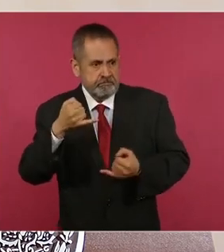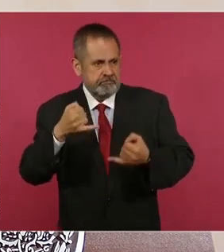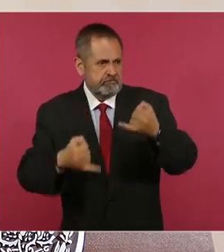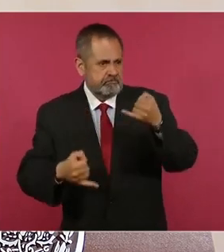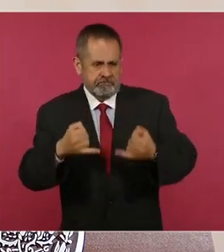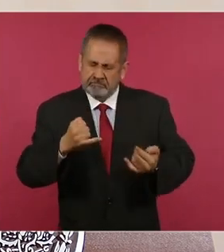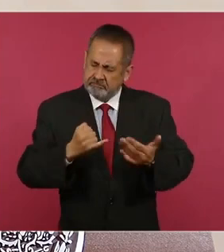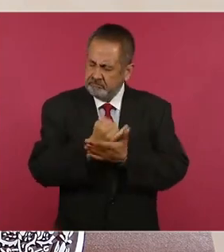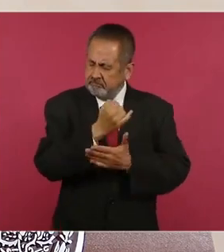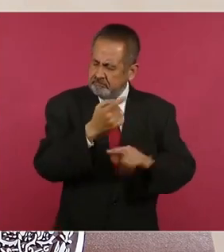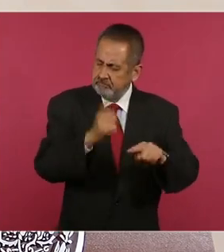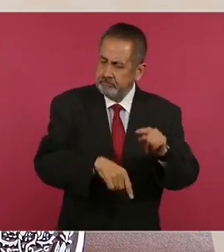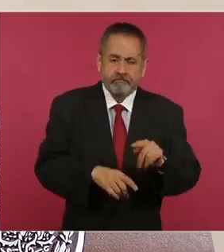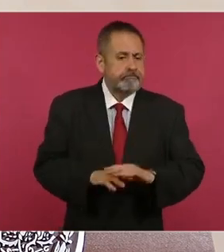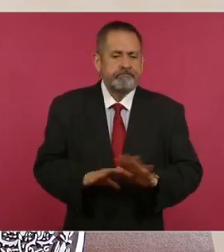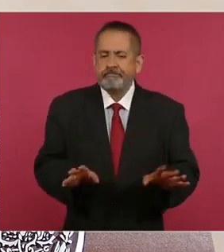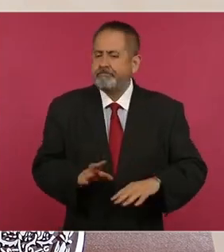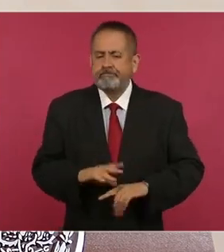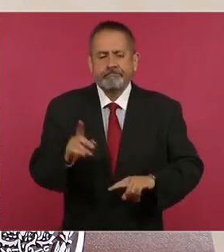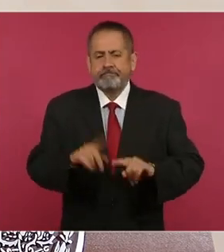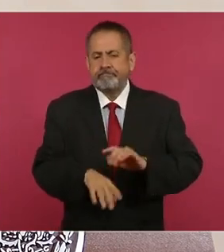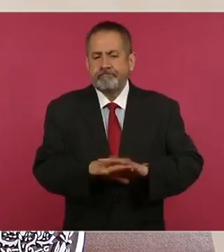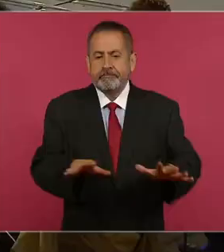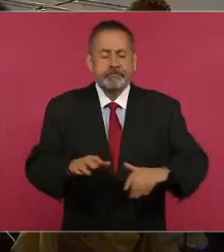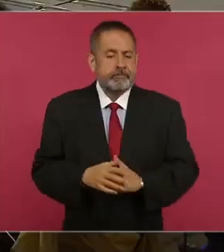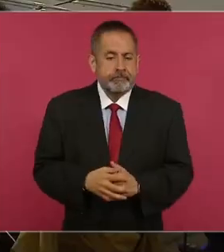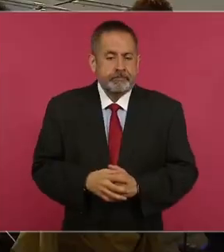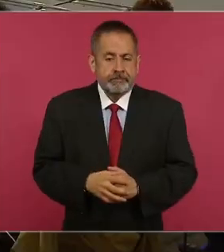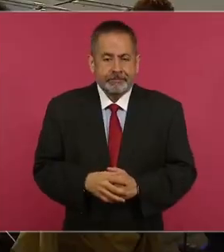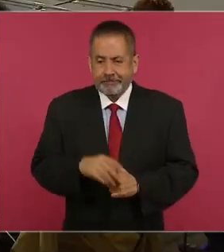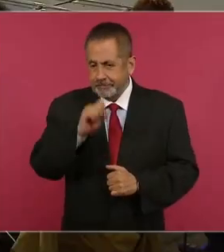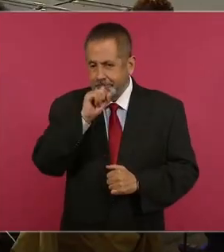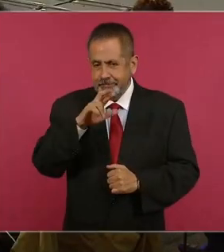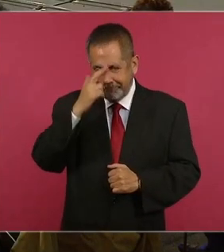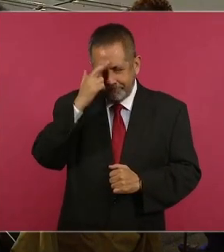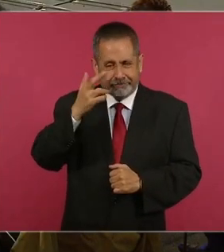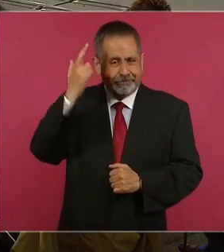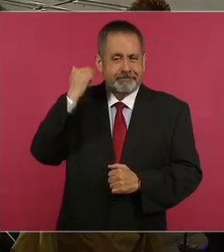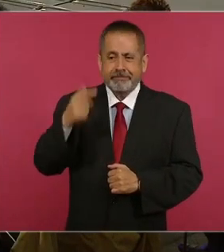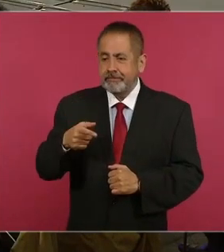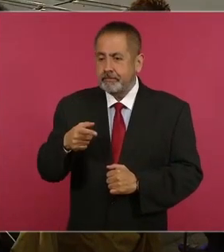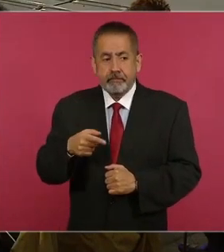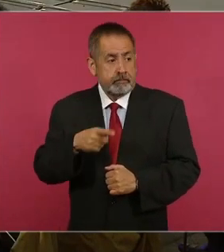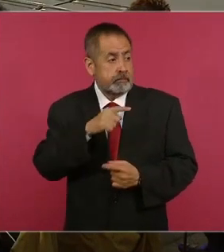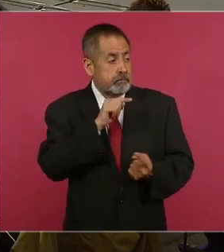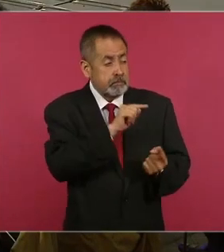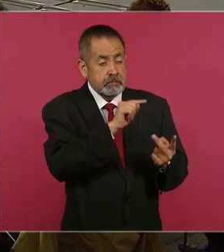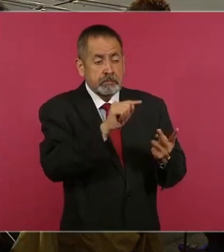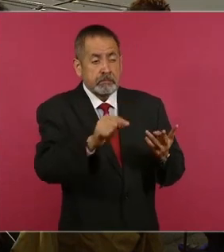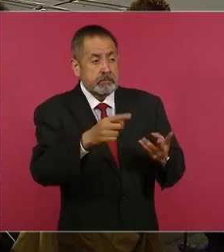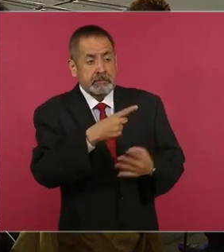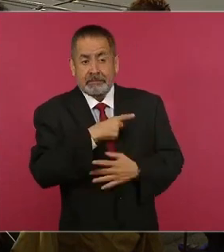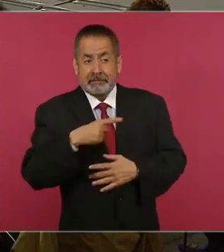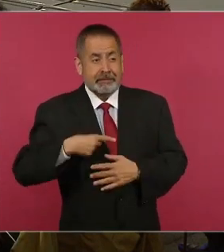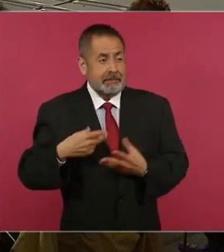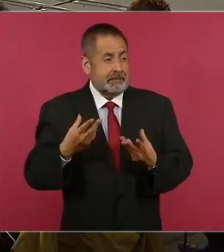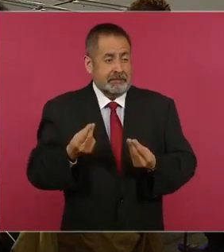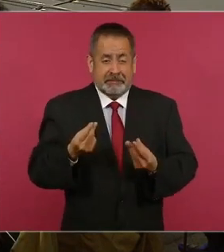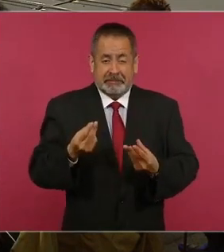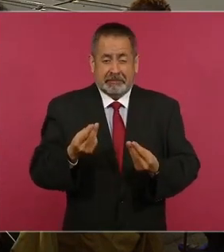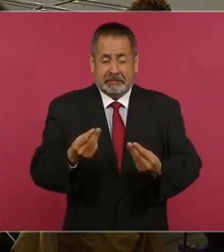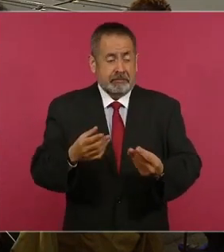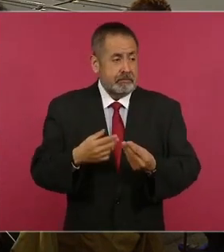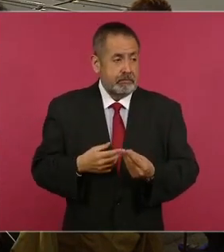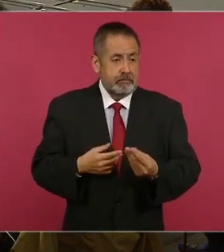los medios de comunicación. Se cancelaron también las ventas de cartera y las macrosubastas que también se hacían, donde vendían a centavos